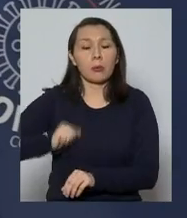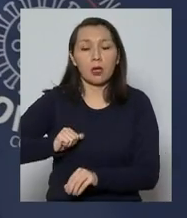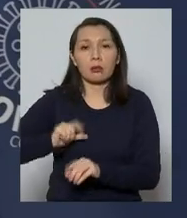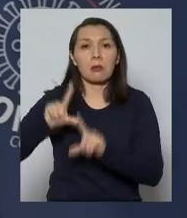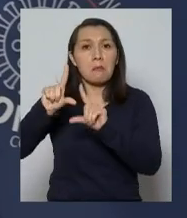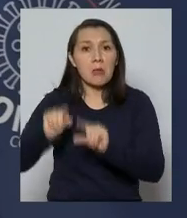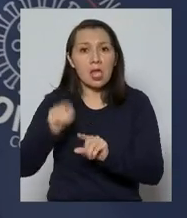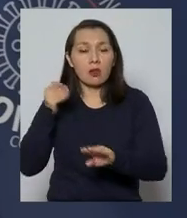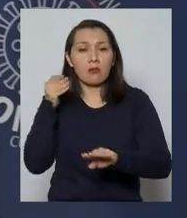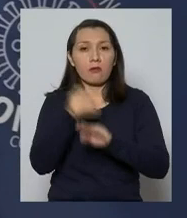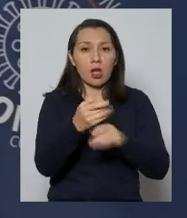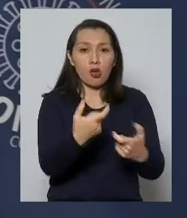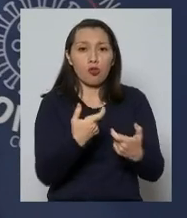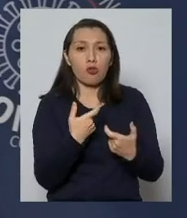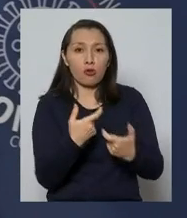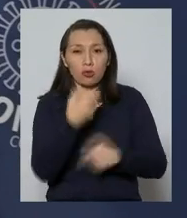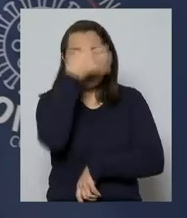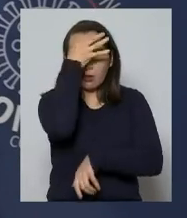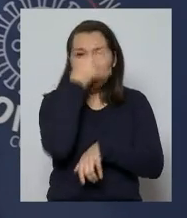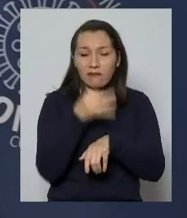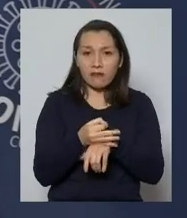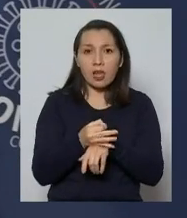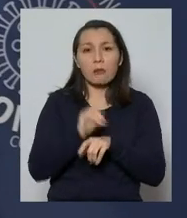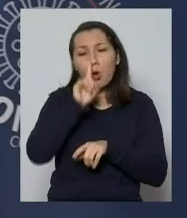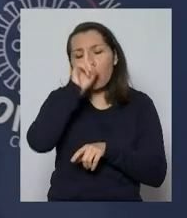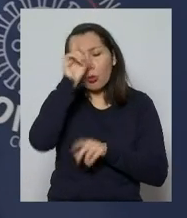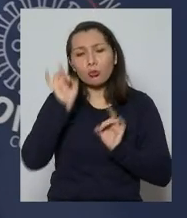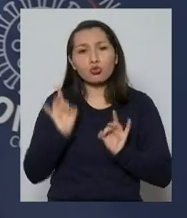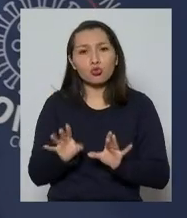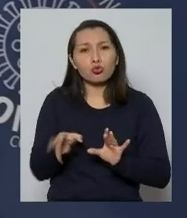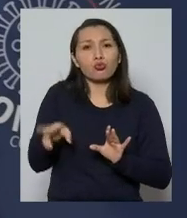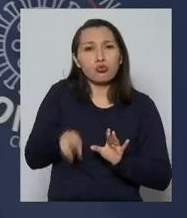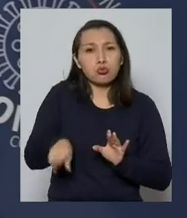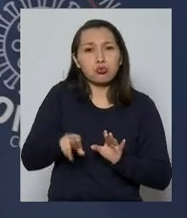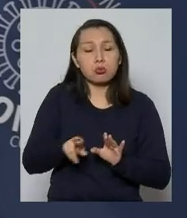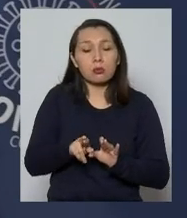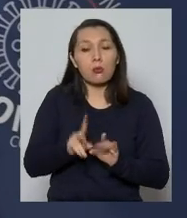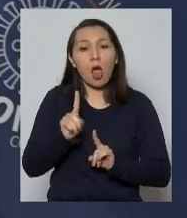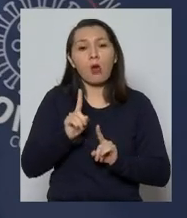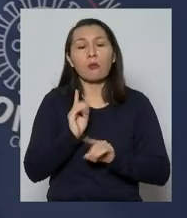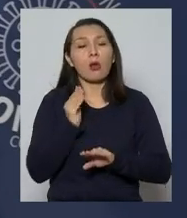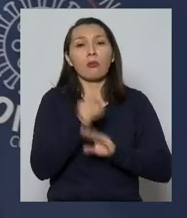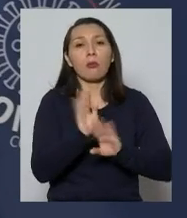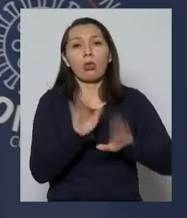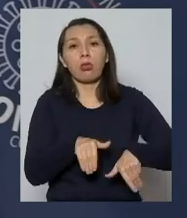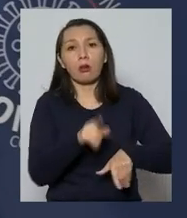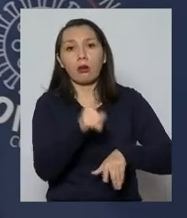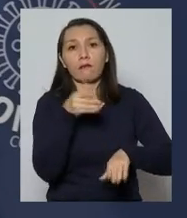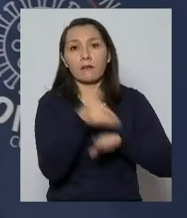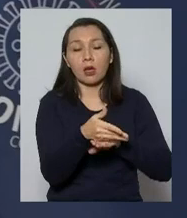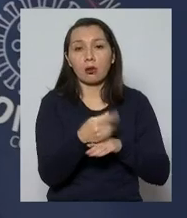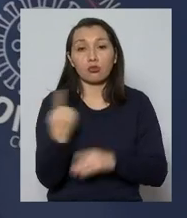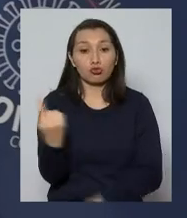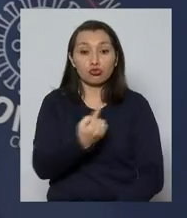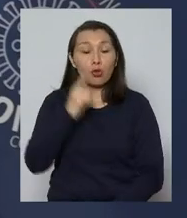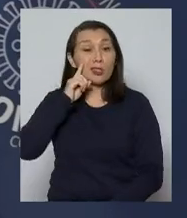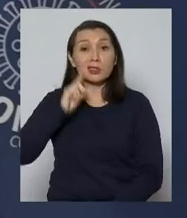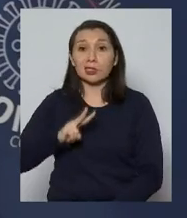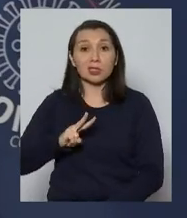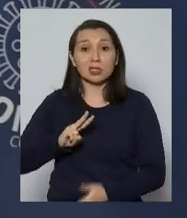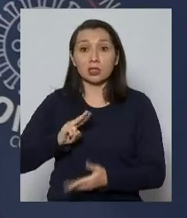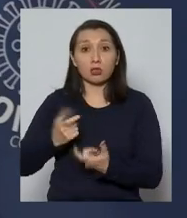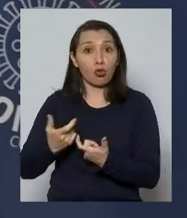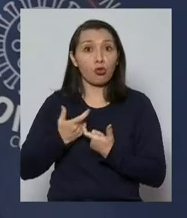menos controles de enfermedades habituales, crónicas, que sabemos al dejarlas a su libre